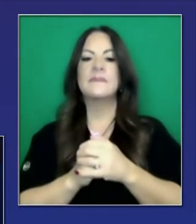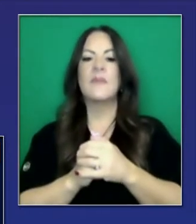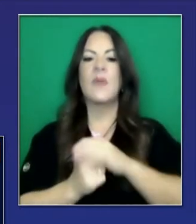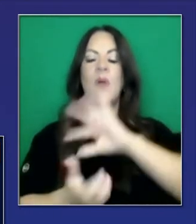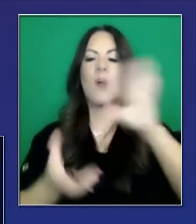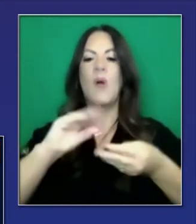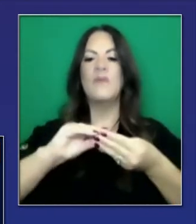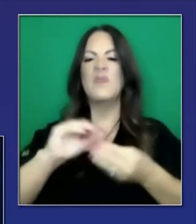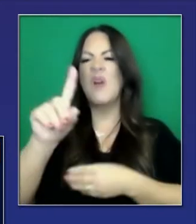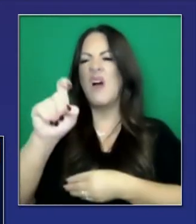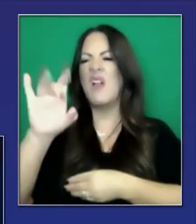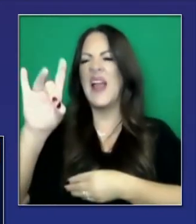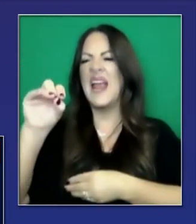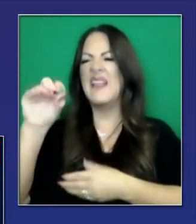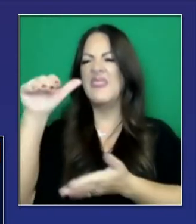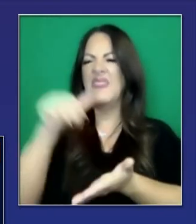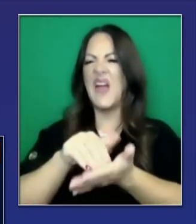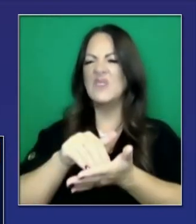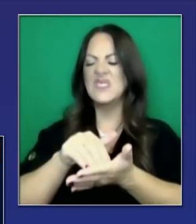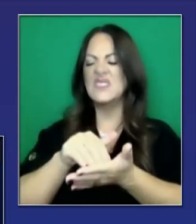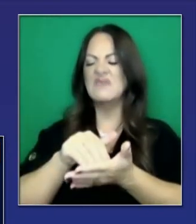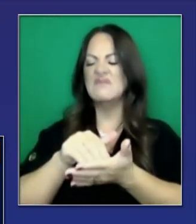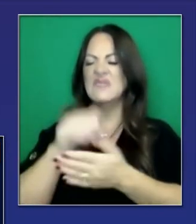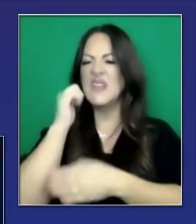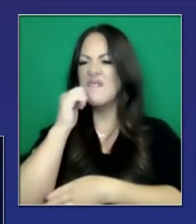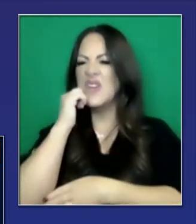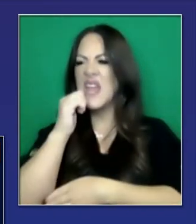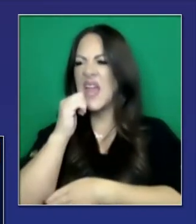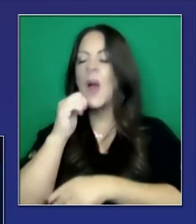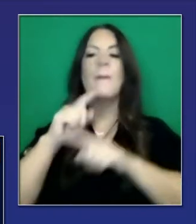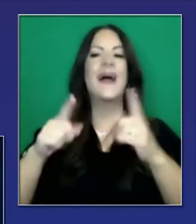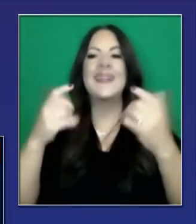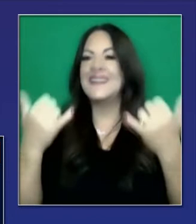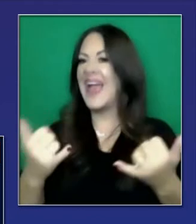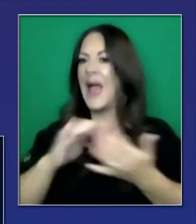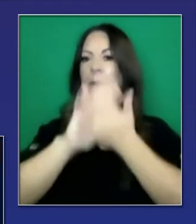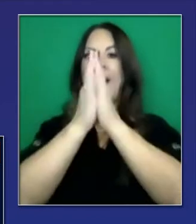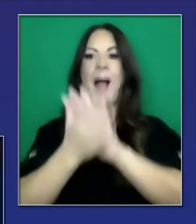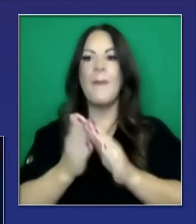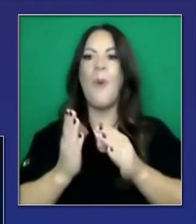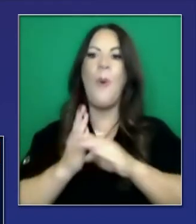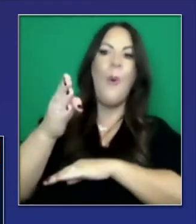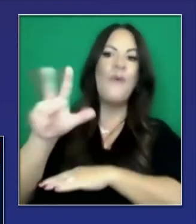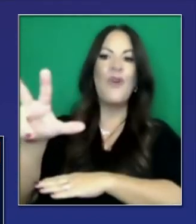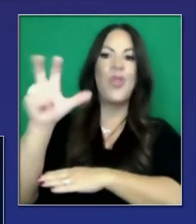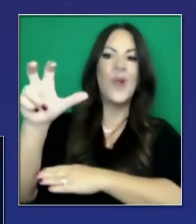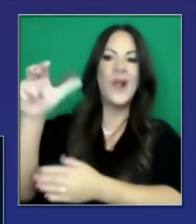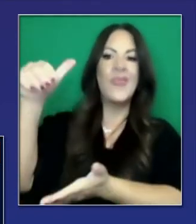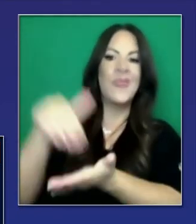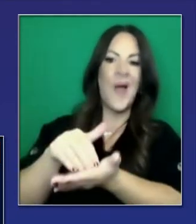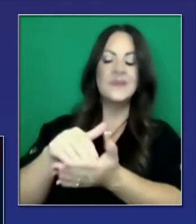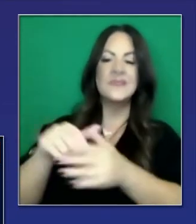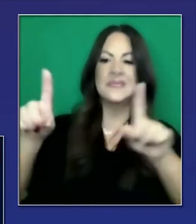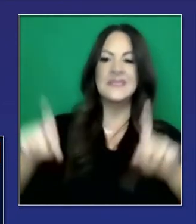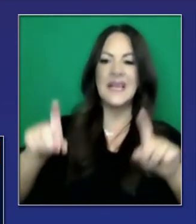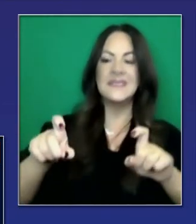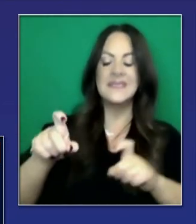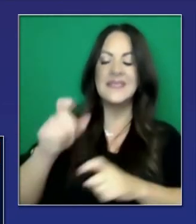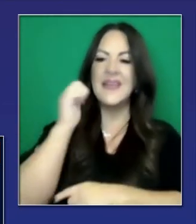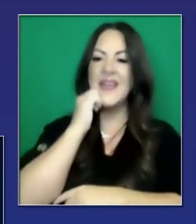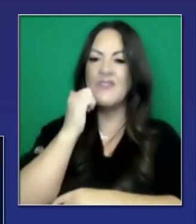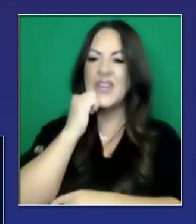promedio 180 mil pruebas al día. Ahora estamos en promedio a más de 300 mil